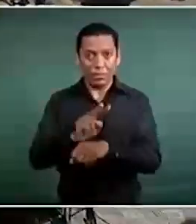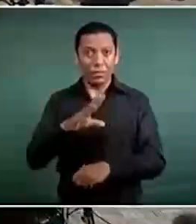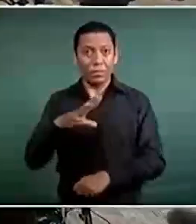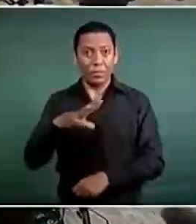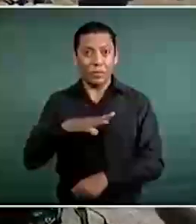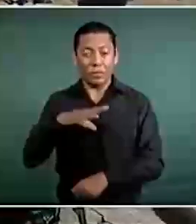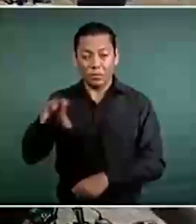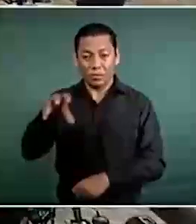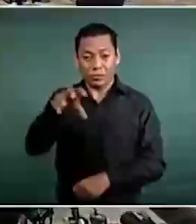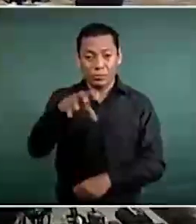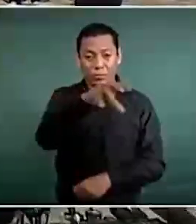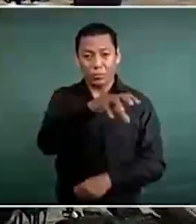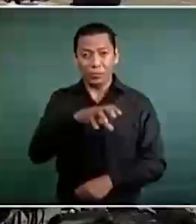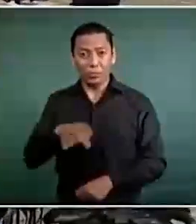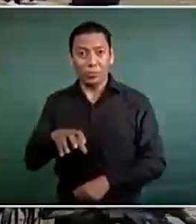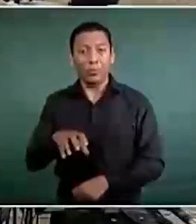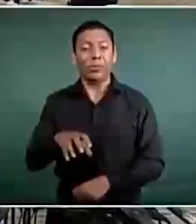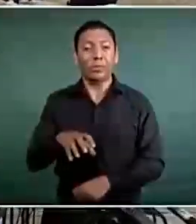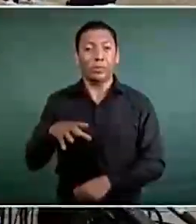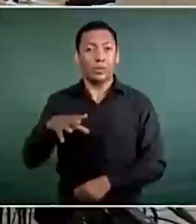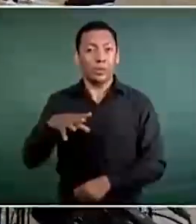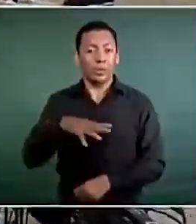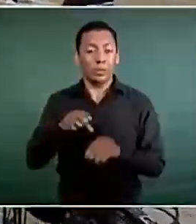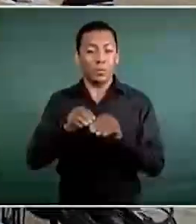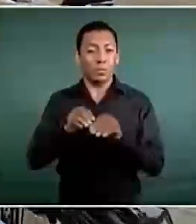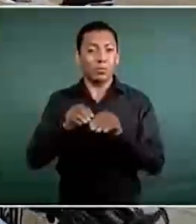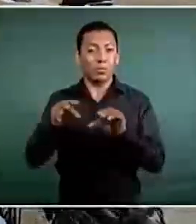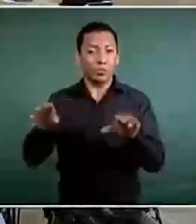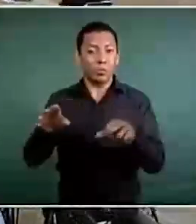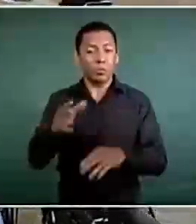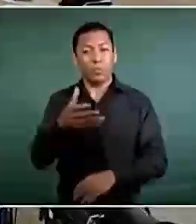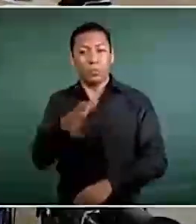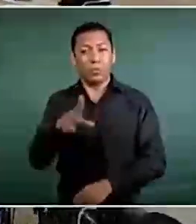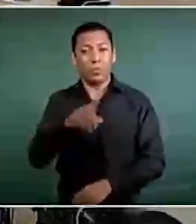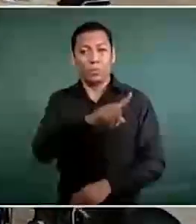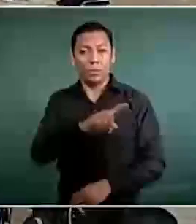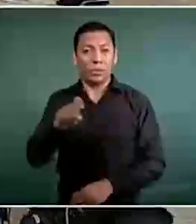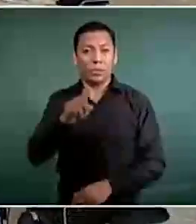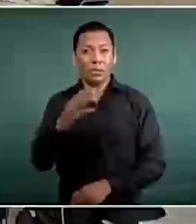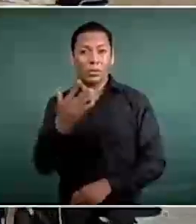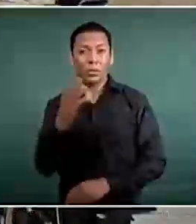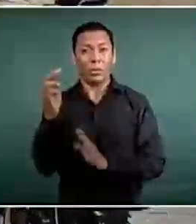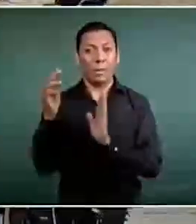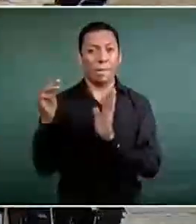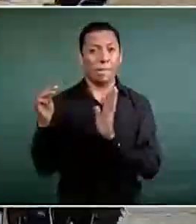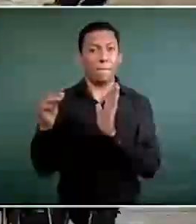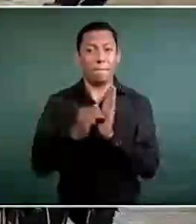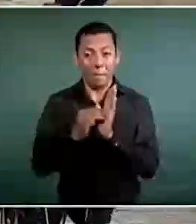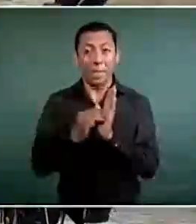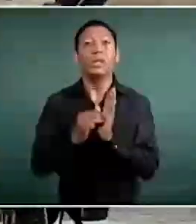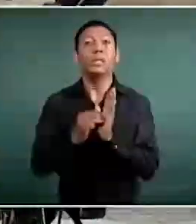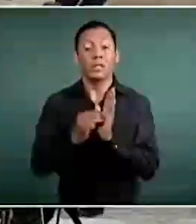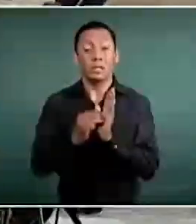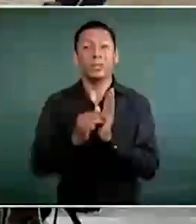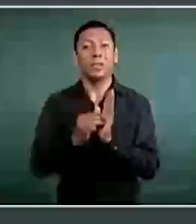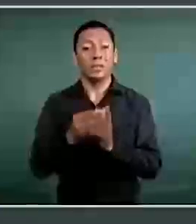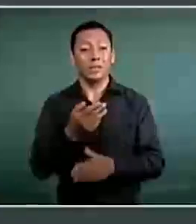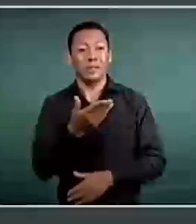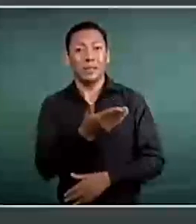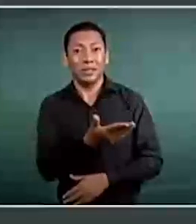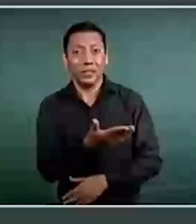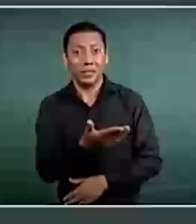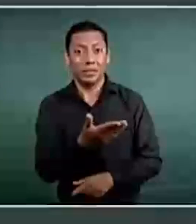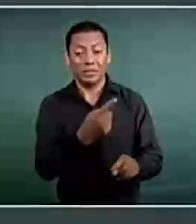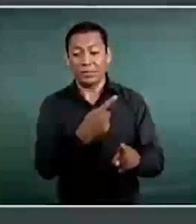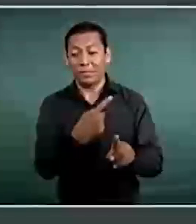a tener un despliegue de cerca de 150 mil elementos que van a